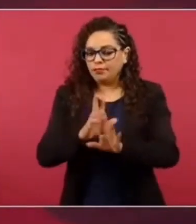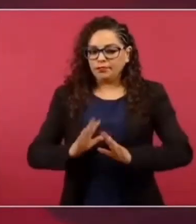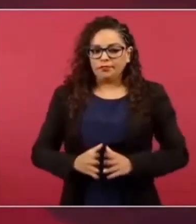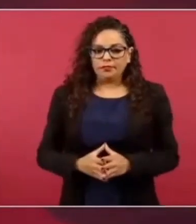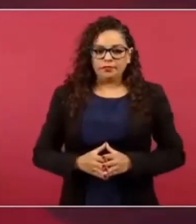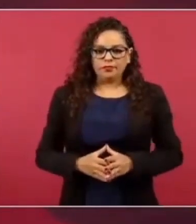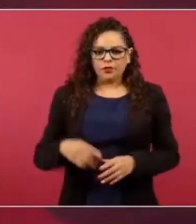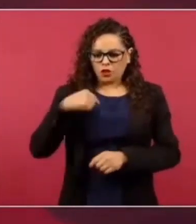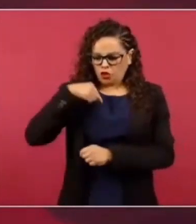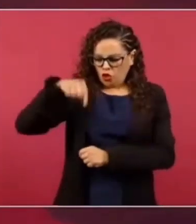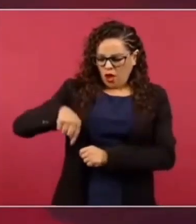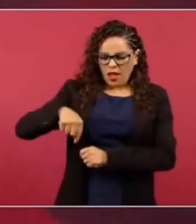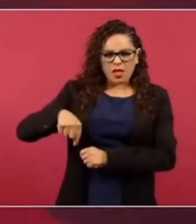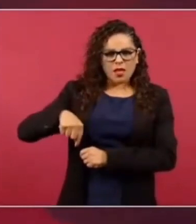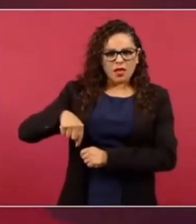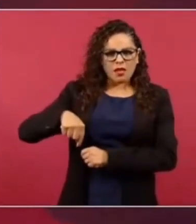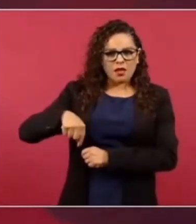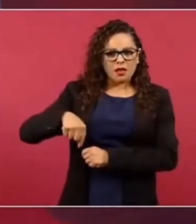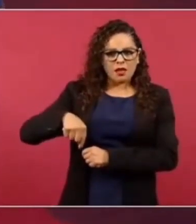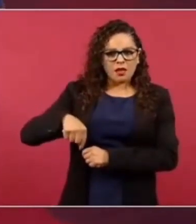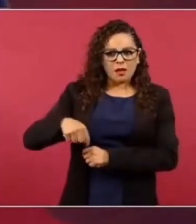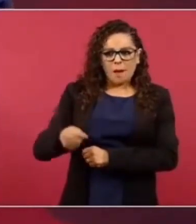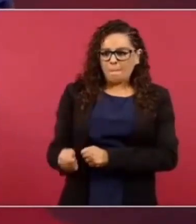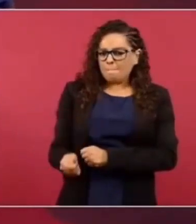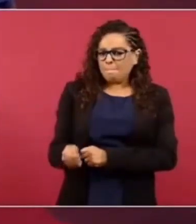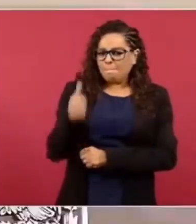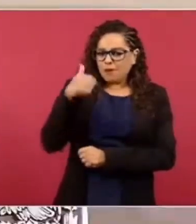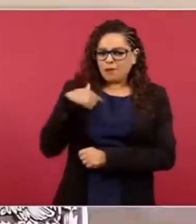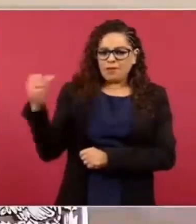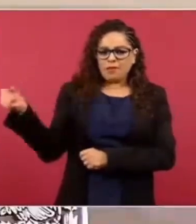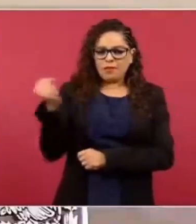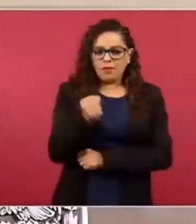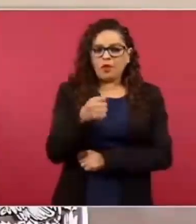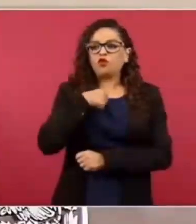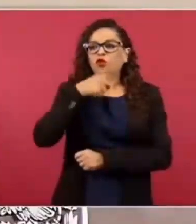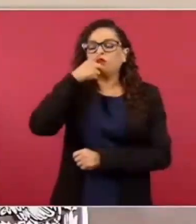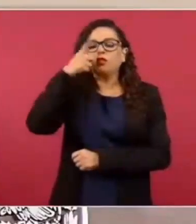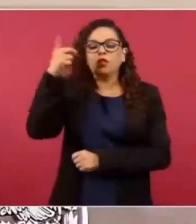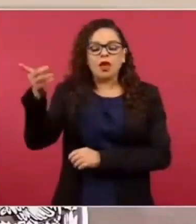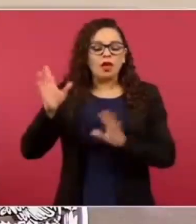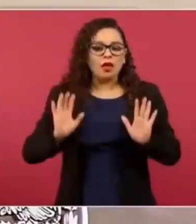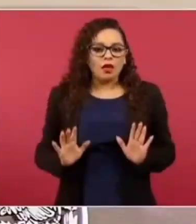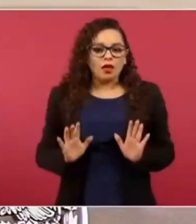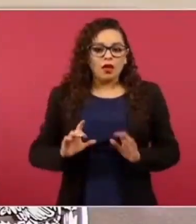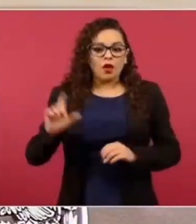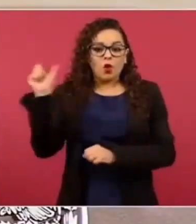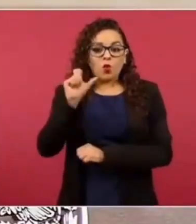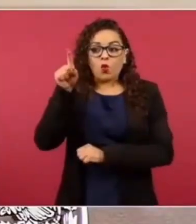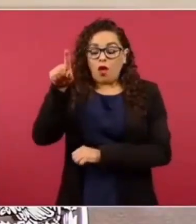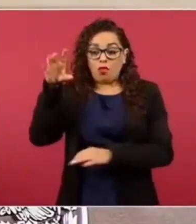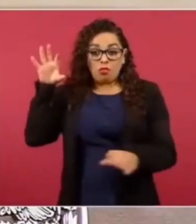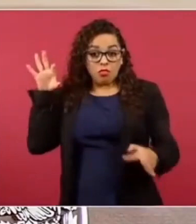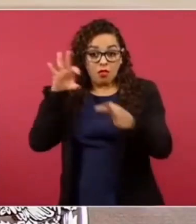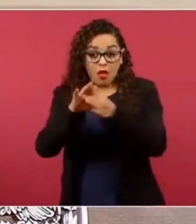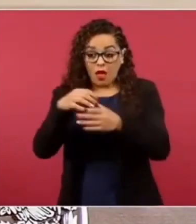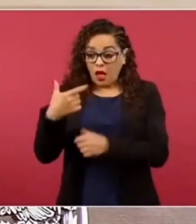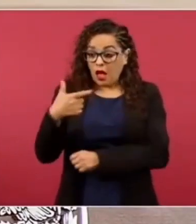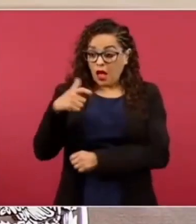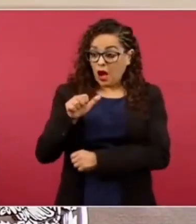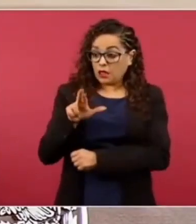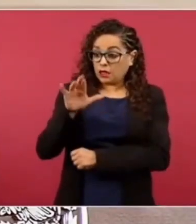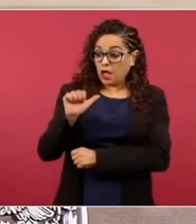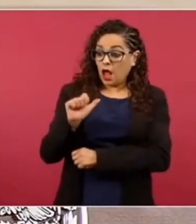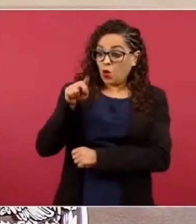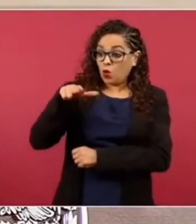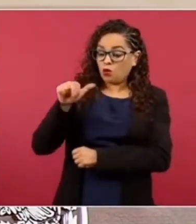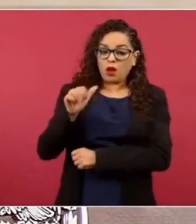una instrucción desde el principio de que cualquier persona vinculada a García Luna no podía trabajar con nosotros.